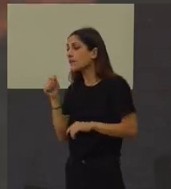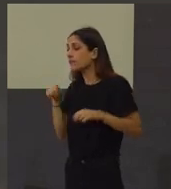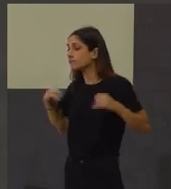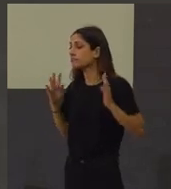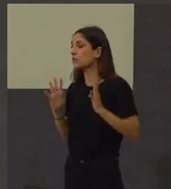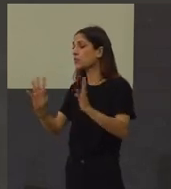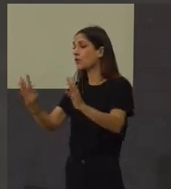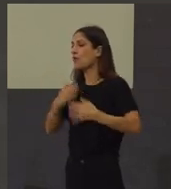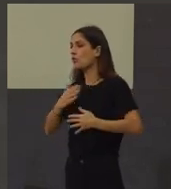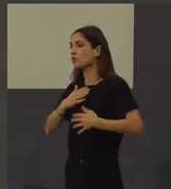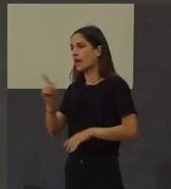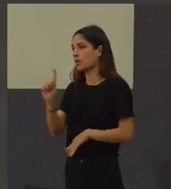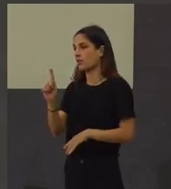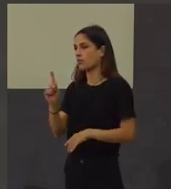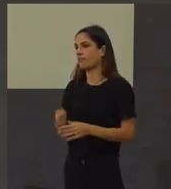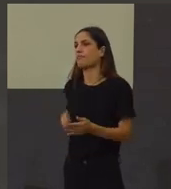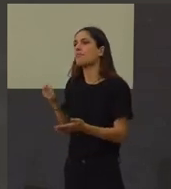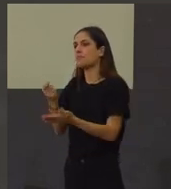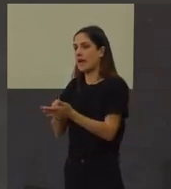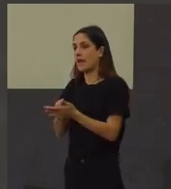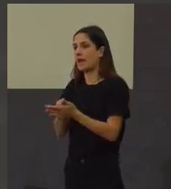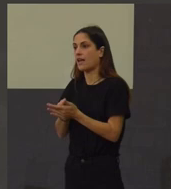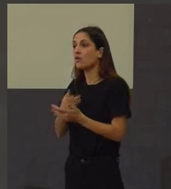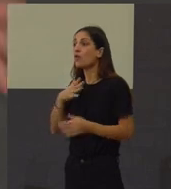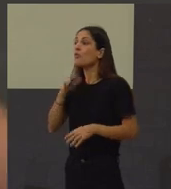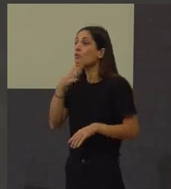nos negamos, ni moito menos.